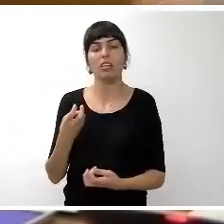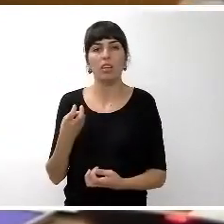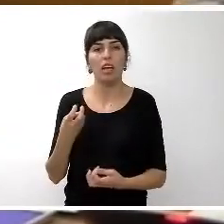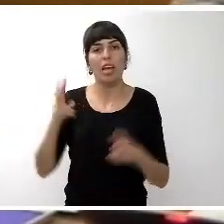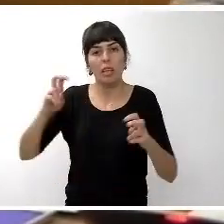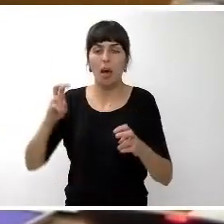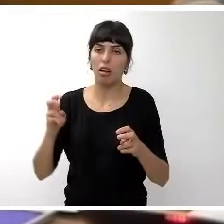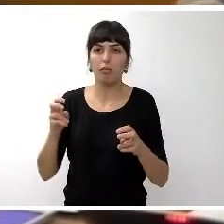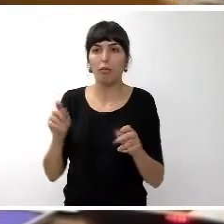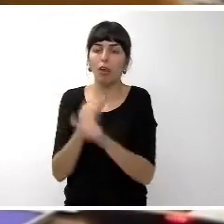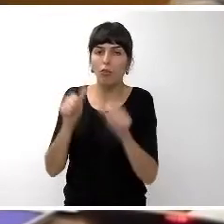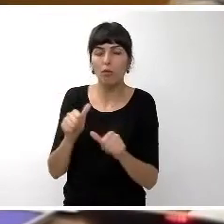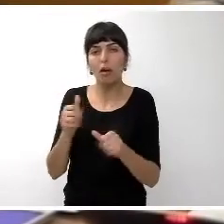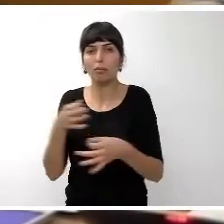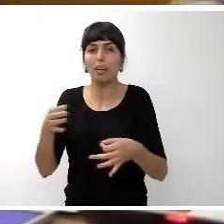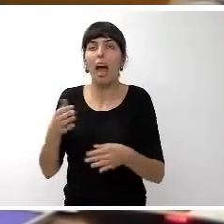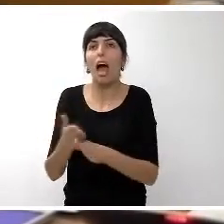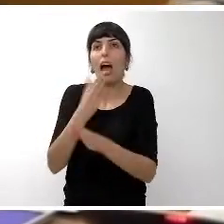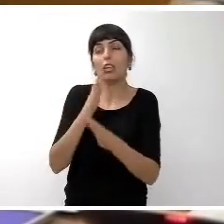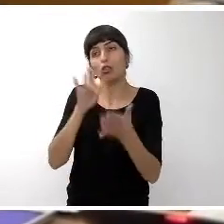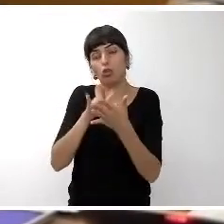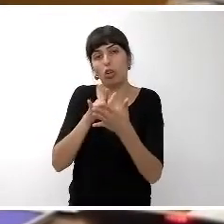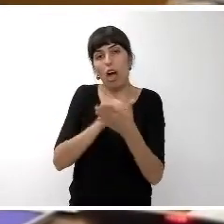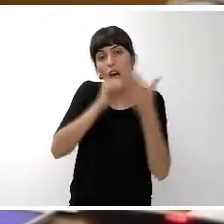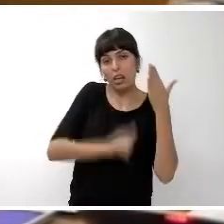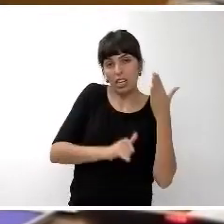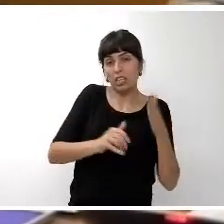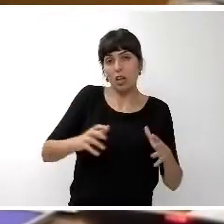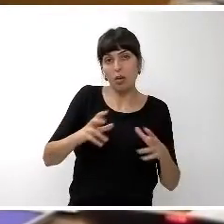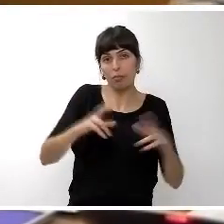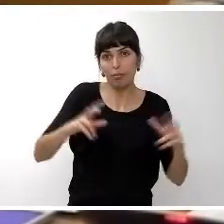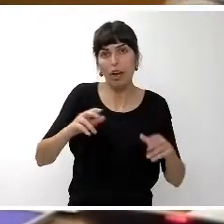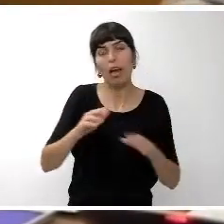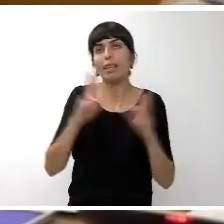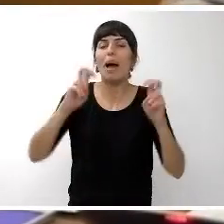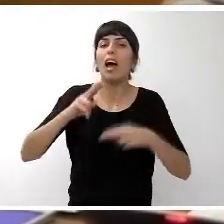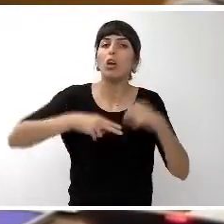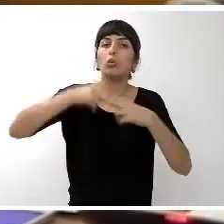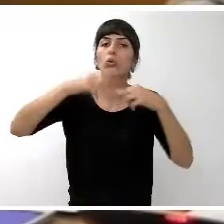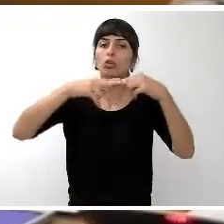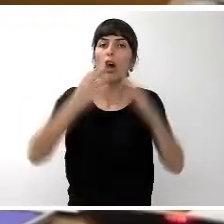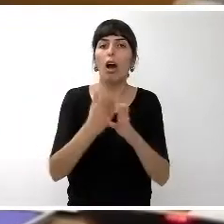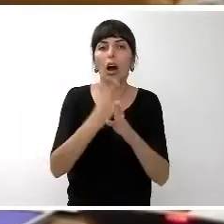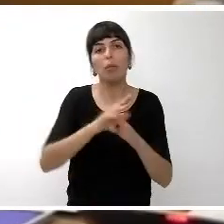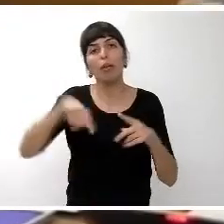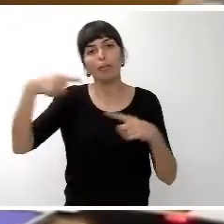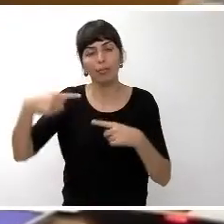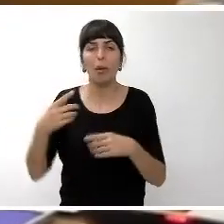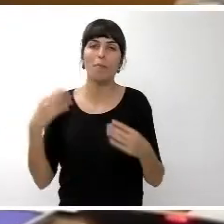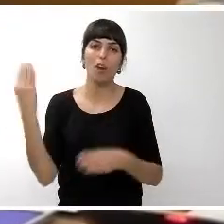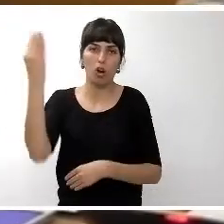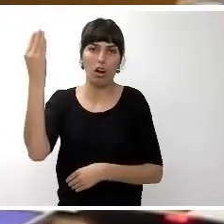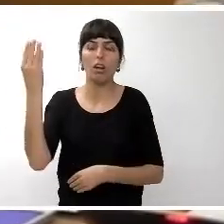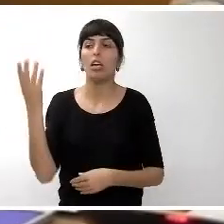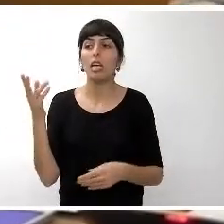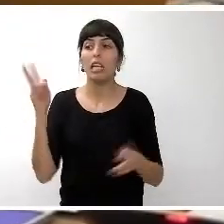llegó a alcanzar antes del pinchazo de la burbuja inmobiliaria el sector de la construcción tenemos una isla en la que el 90% del parque inmobiliario